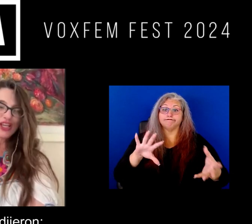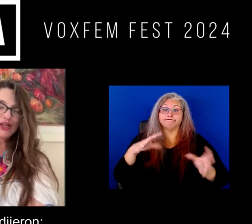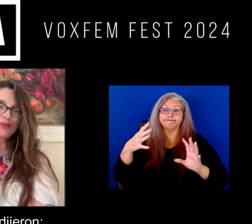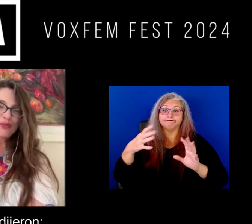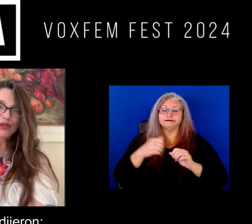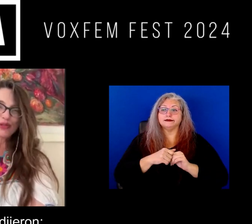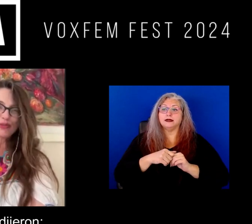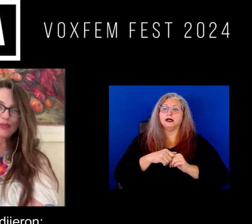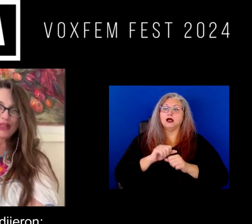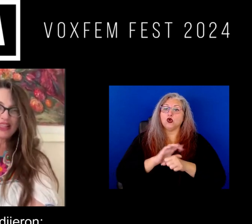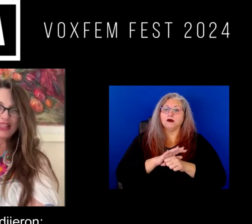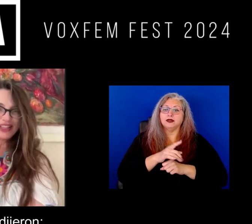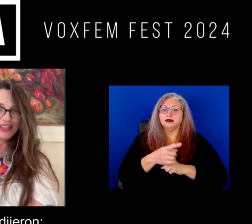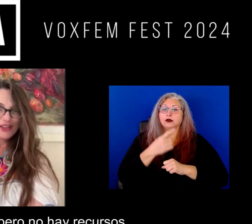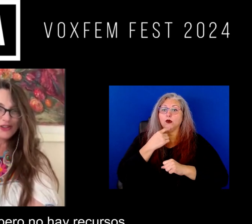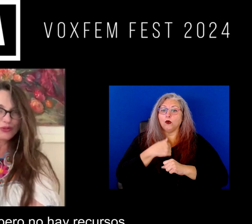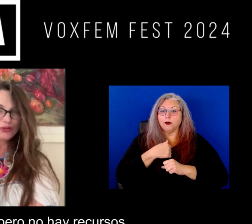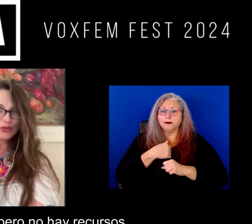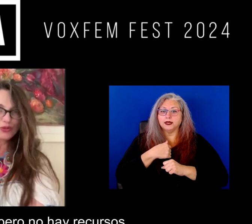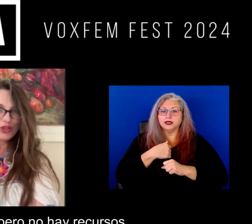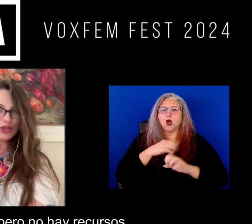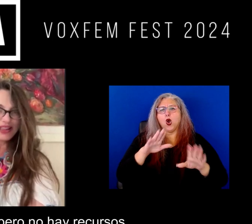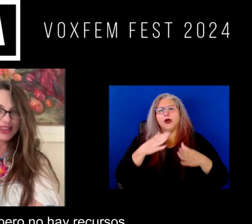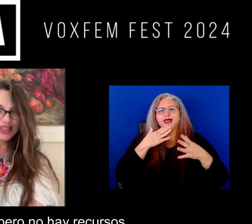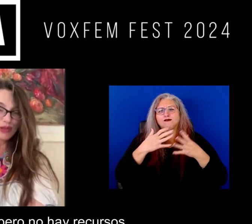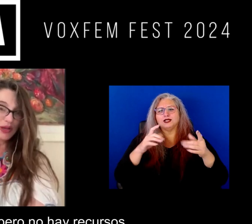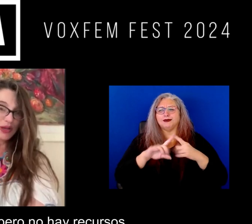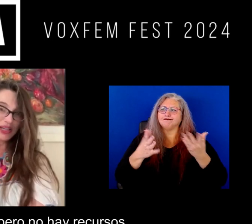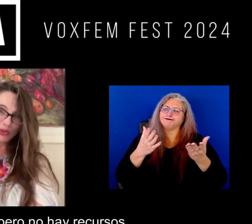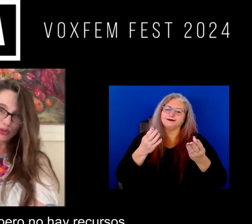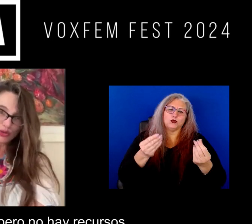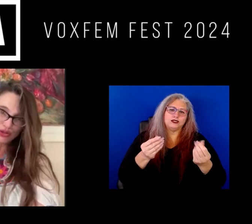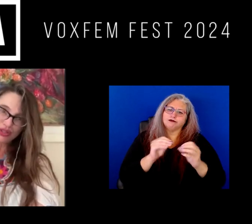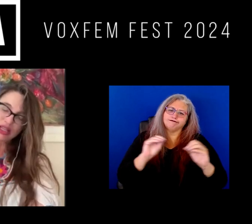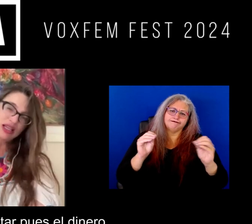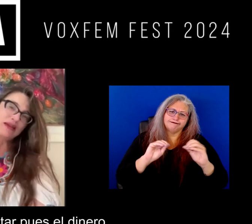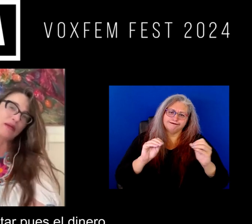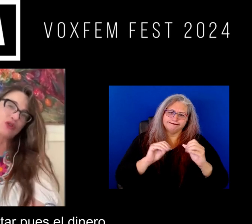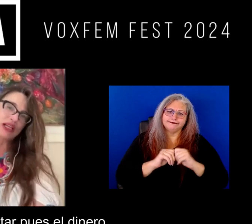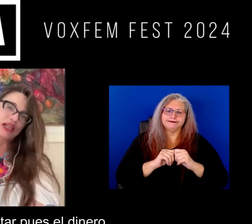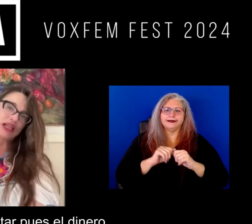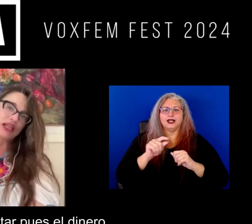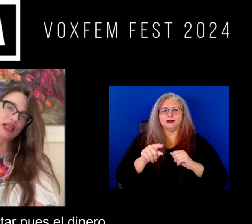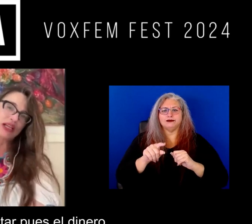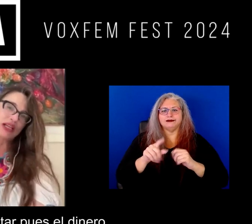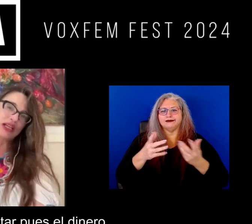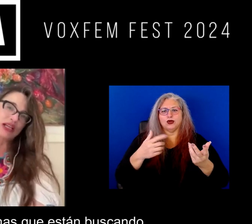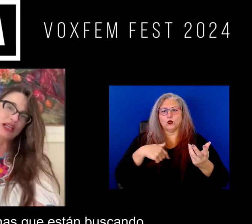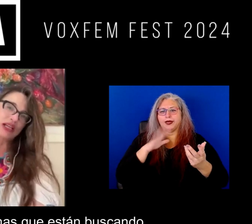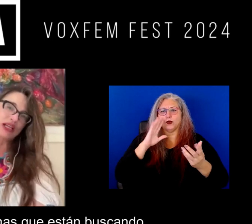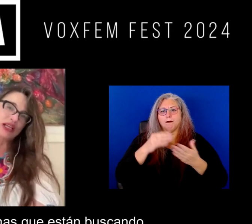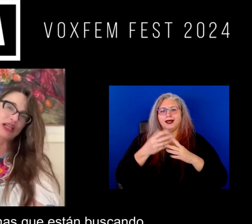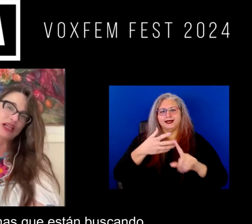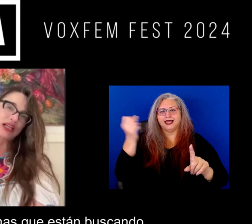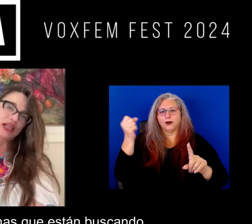pues me dije muchas gracias pero no hay recursos y vamos a quitar el